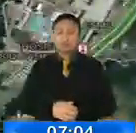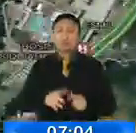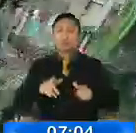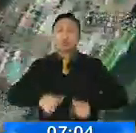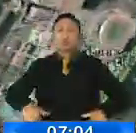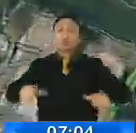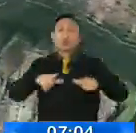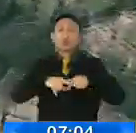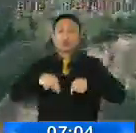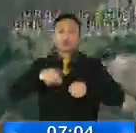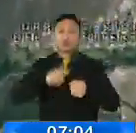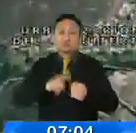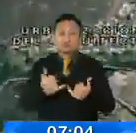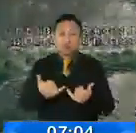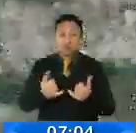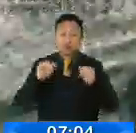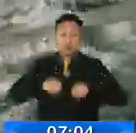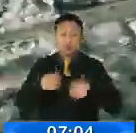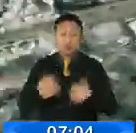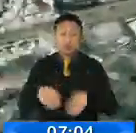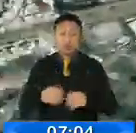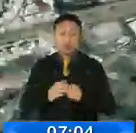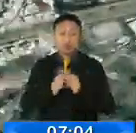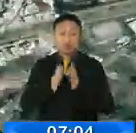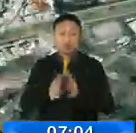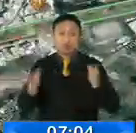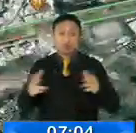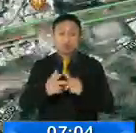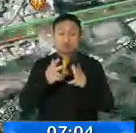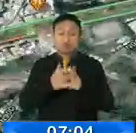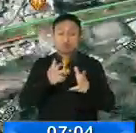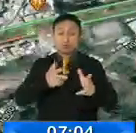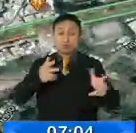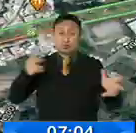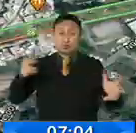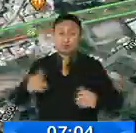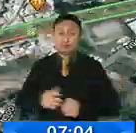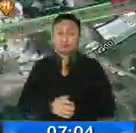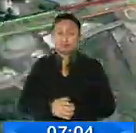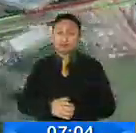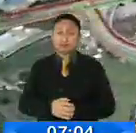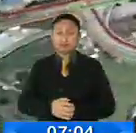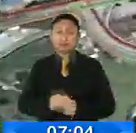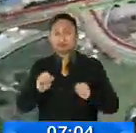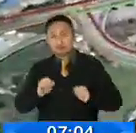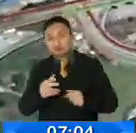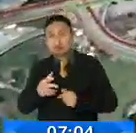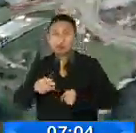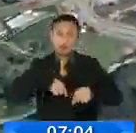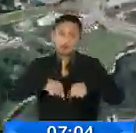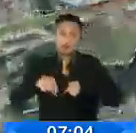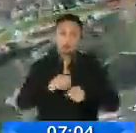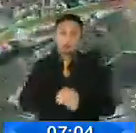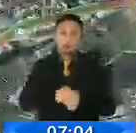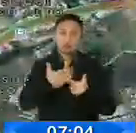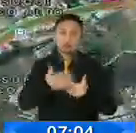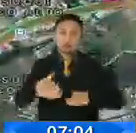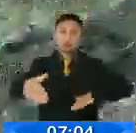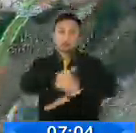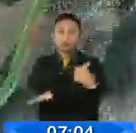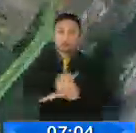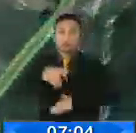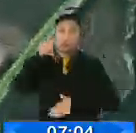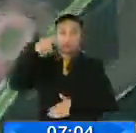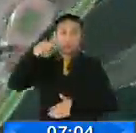Quito presenta bastante fluido, o bastante flujo de tráfico fluido, pero tráfico, la Núñez Córdoba Galarza también presenta